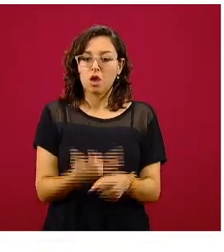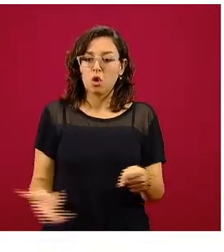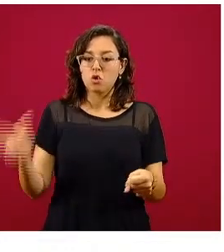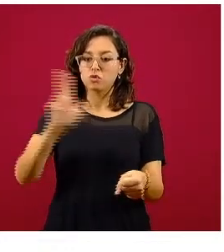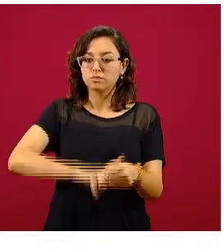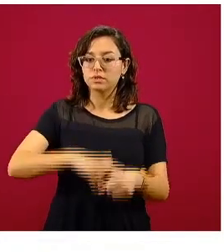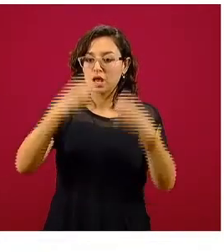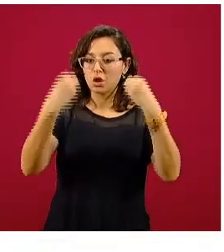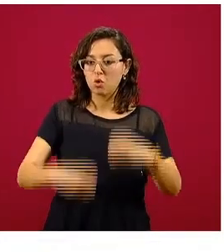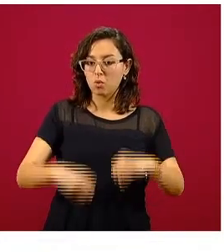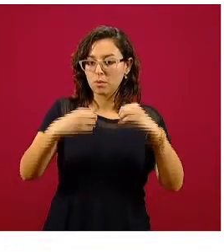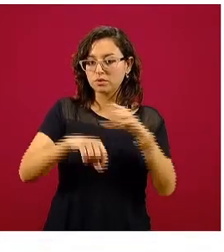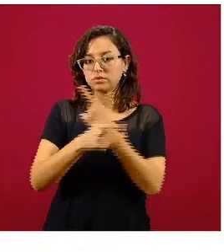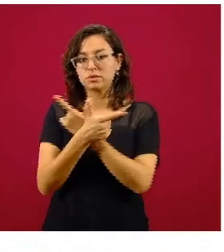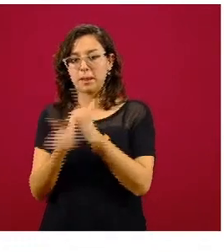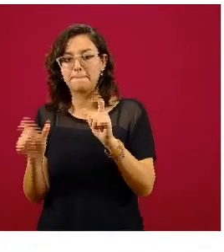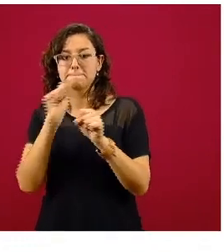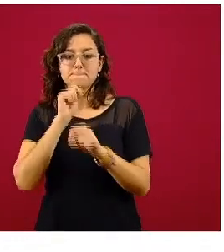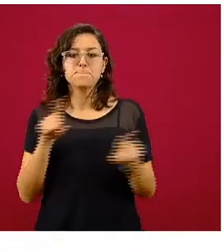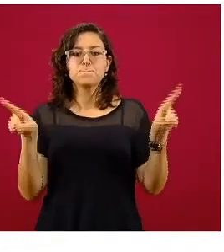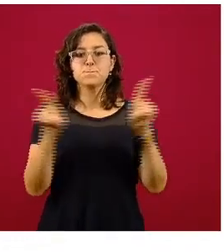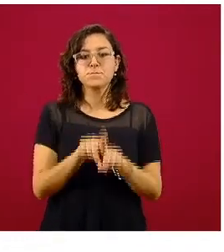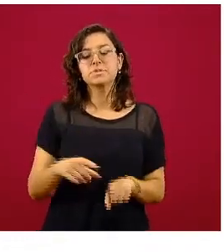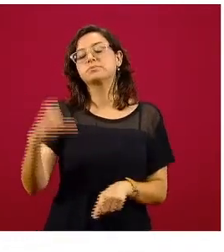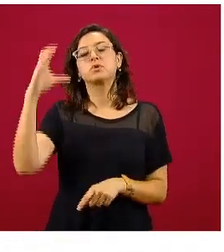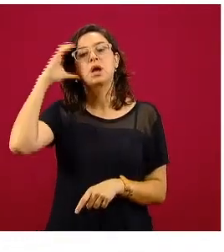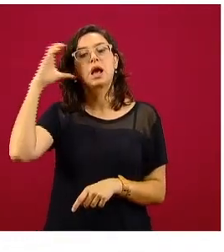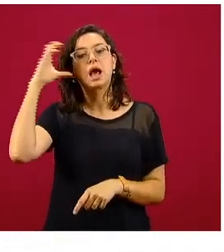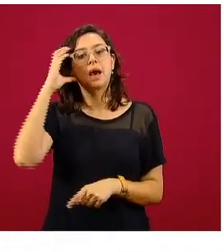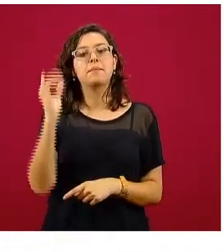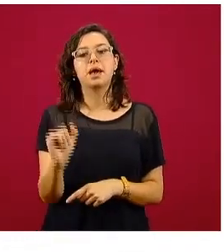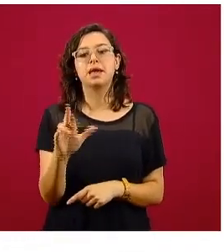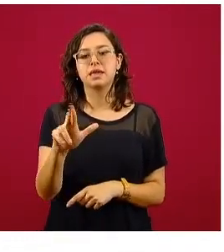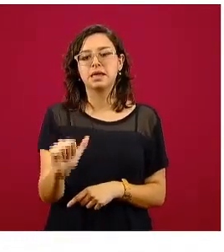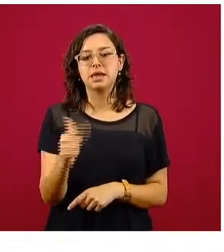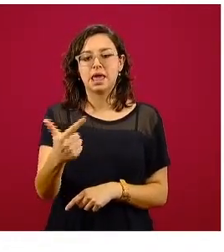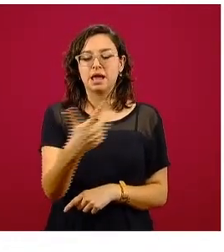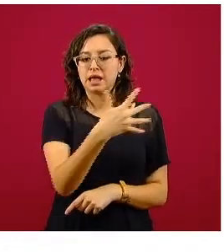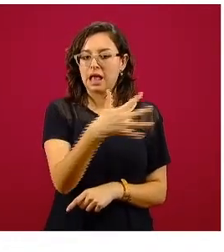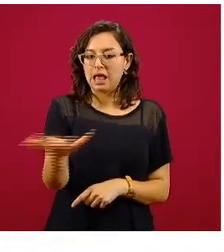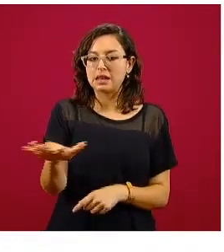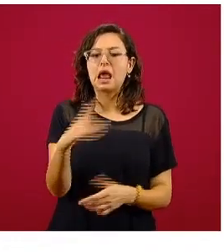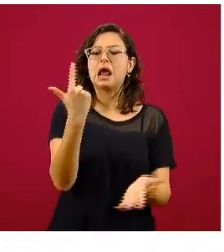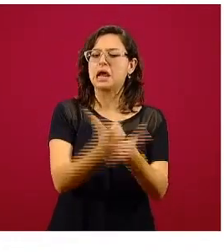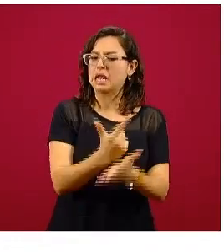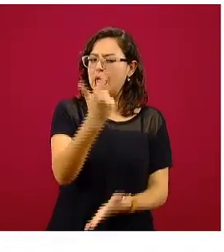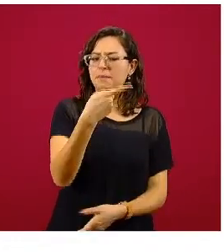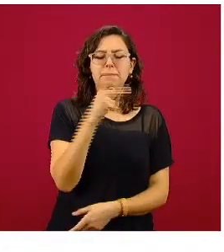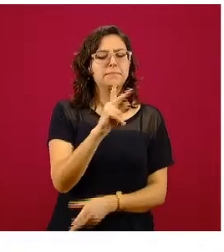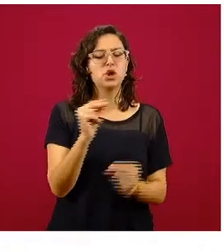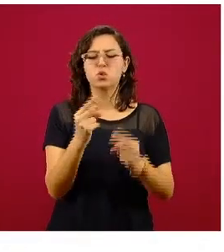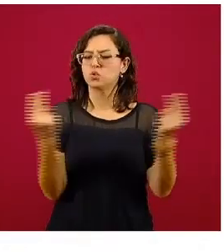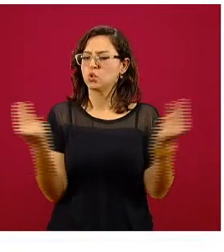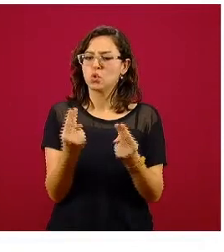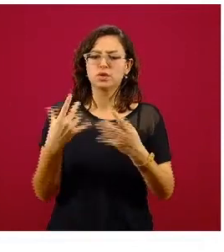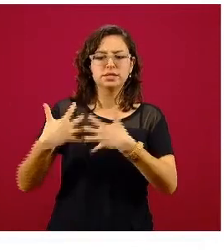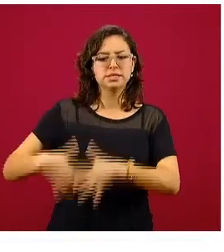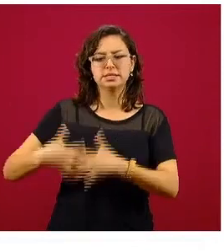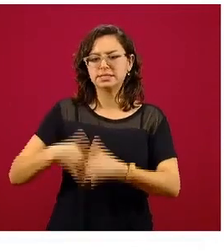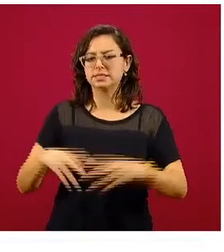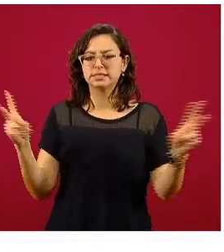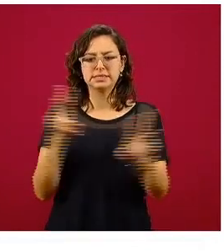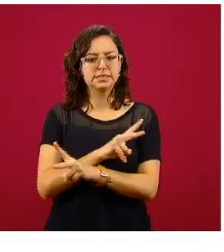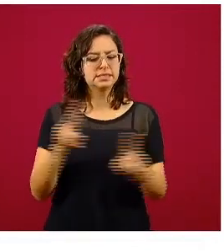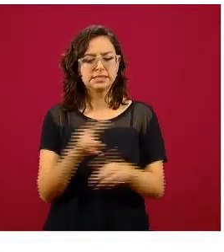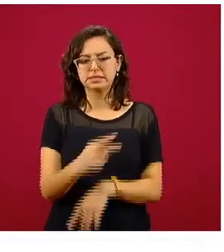Igualmente, tenemos los números totales, tanto de camas IRA general, que son para pacientes graves, pero que no requieren de ventilación mecánica asistida. Y